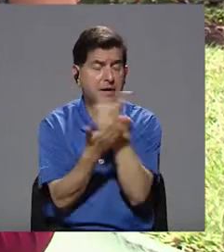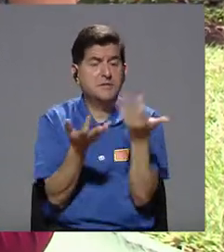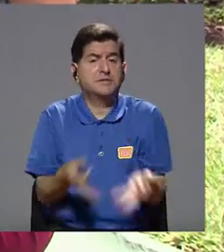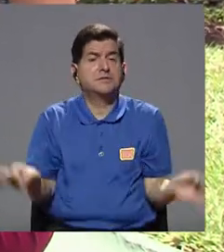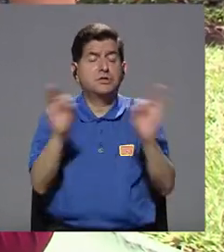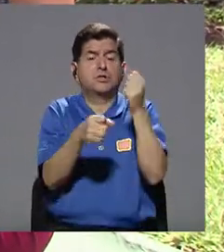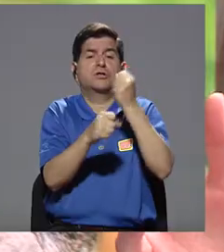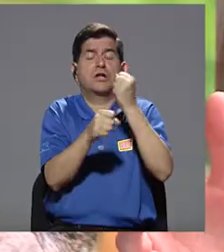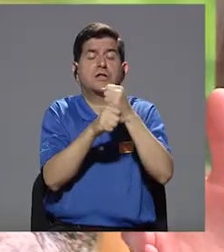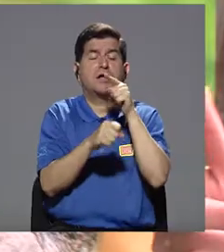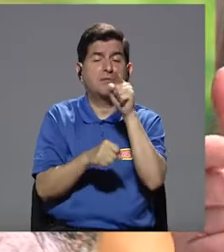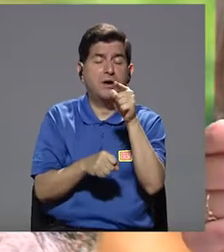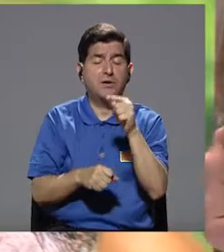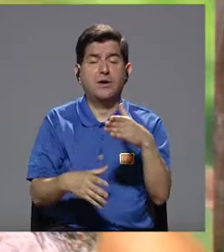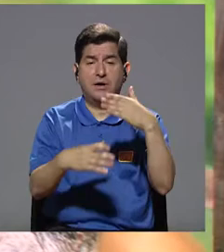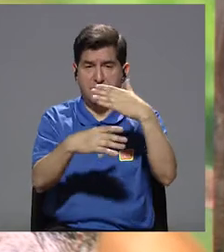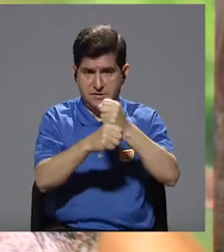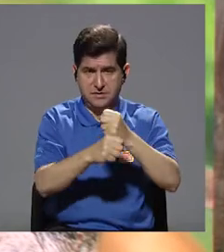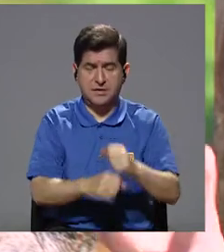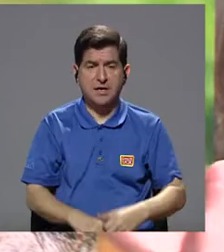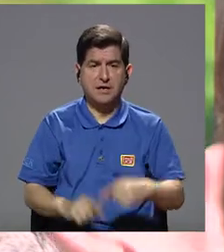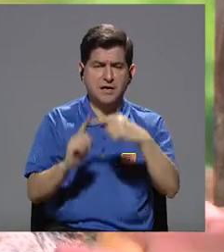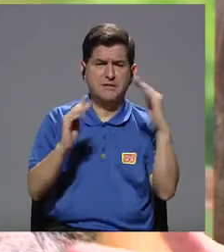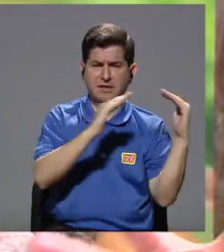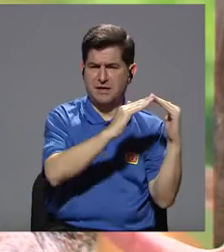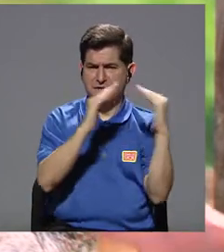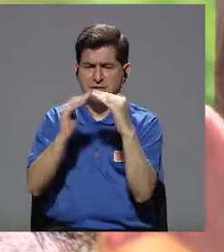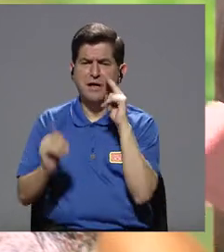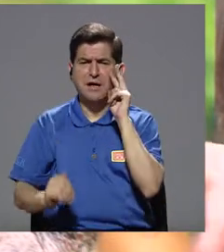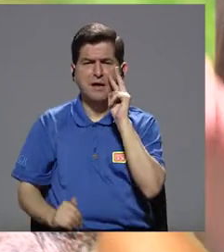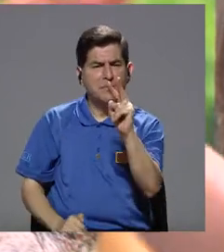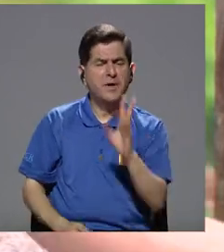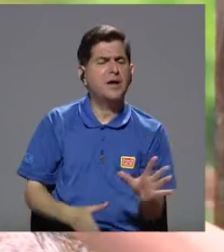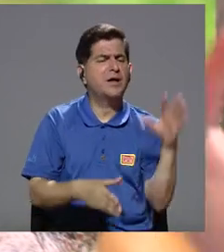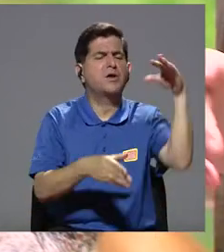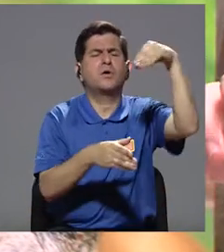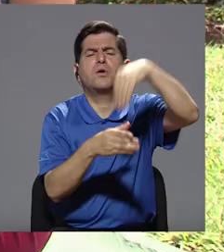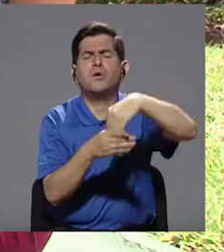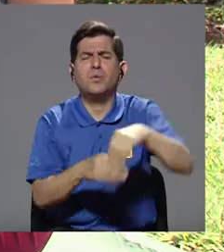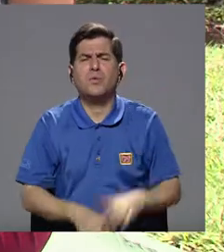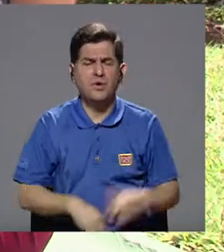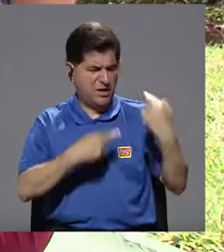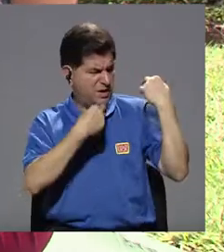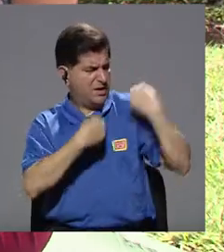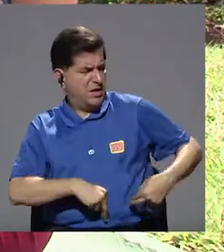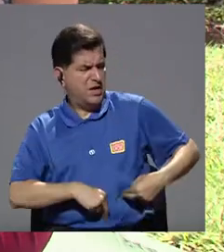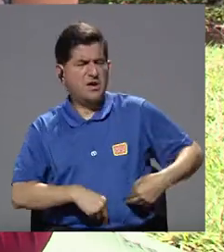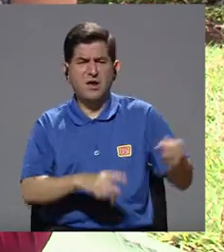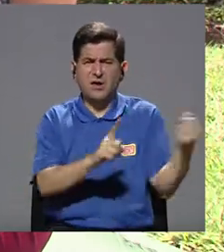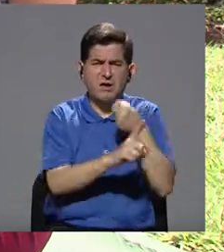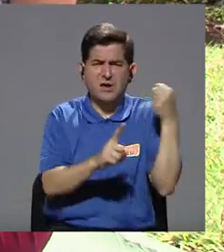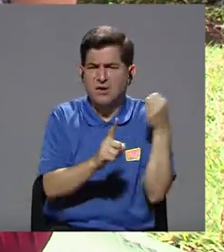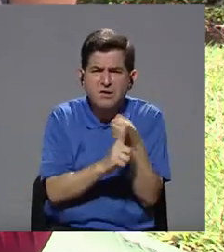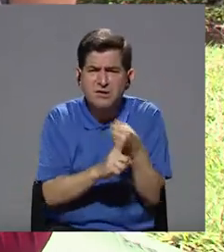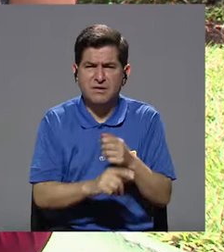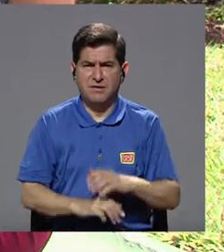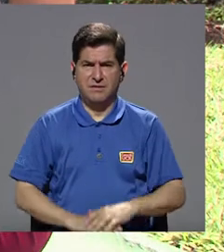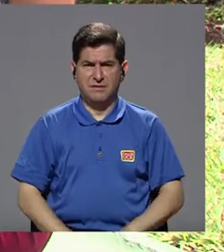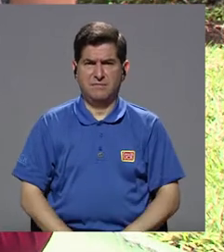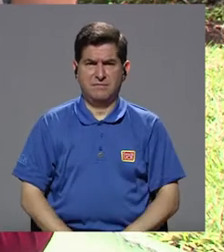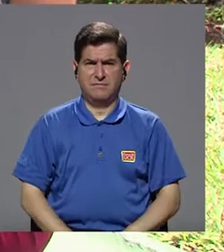parte también del trabajo que ustedes hacen, para que desde casa podamos ver, ¿verdad?, que incluye esto de la negligencia, de la crueldad, tal,